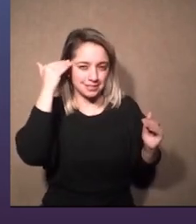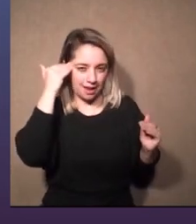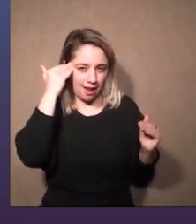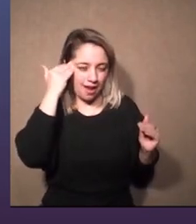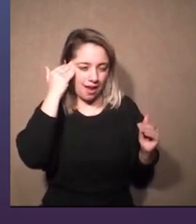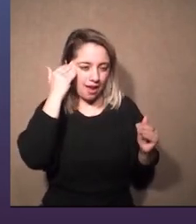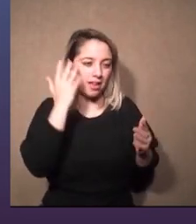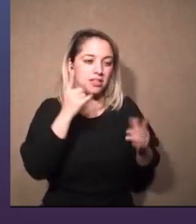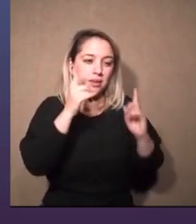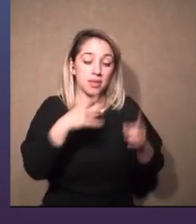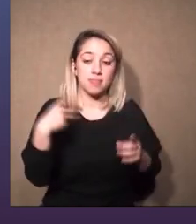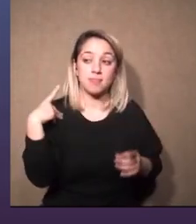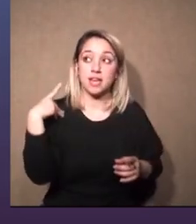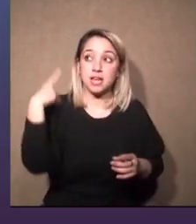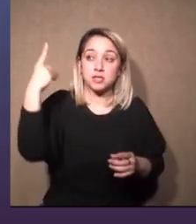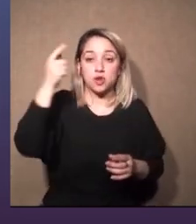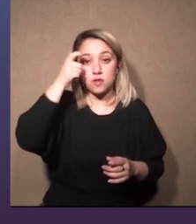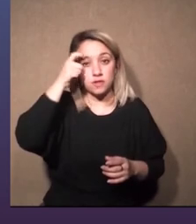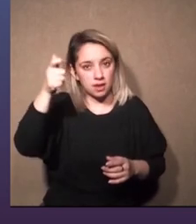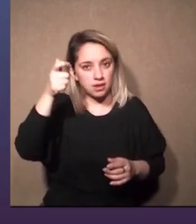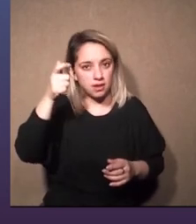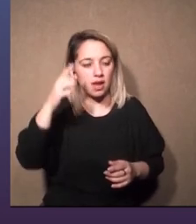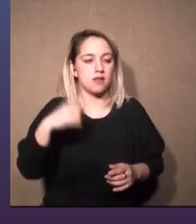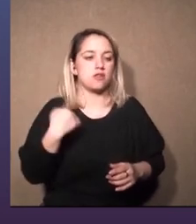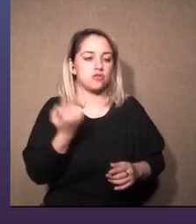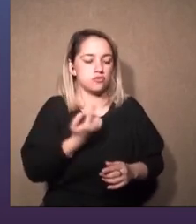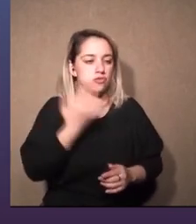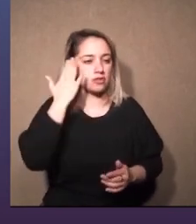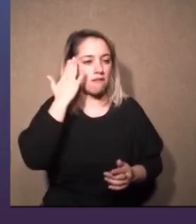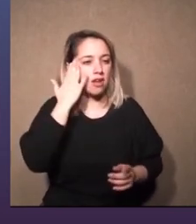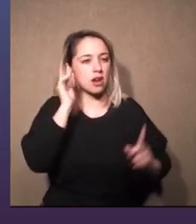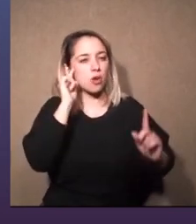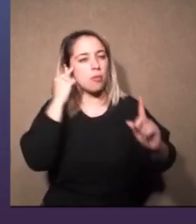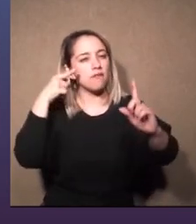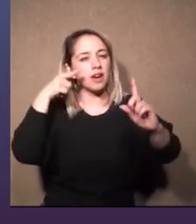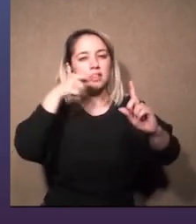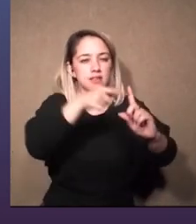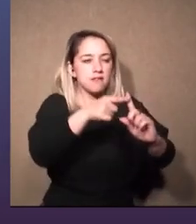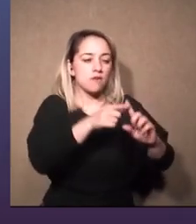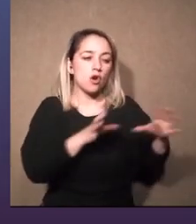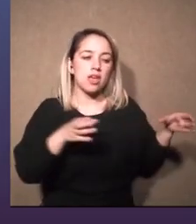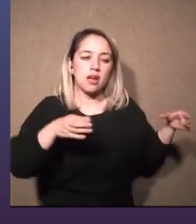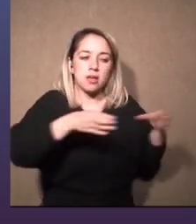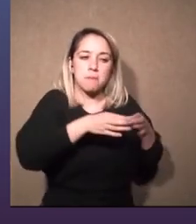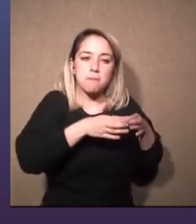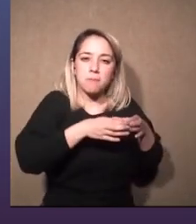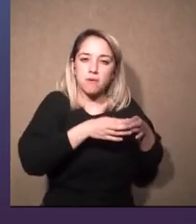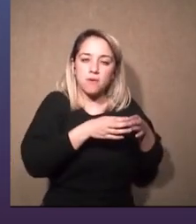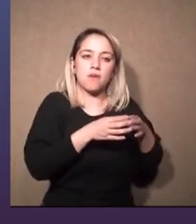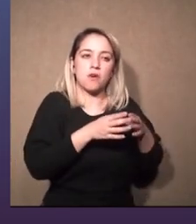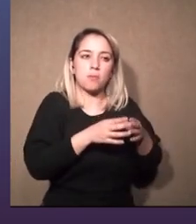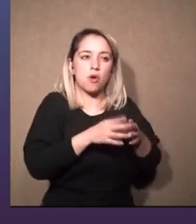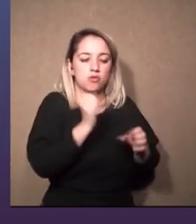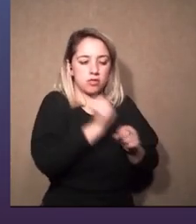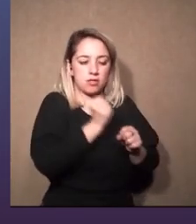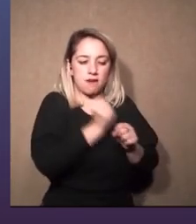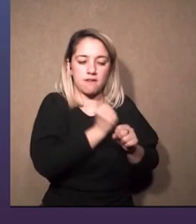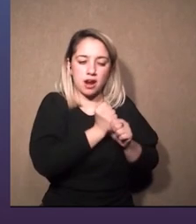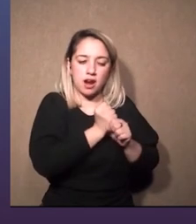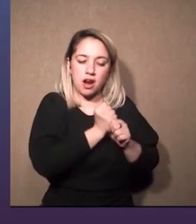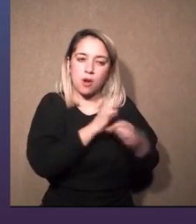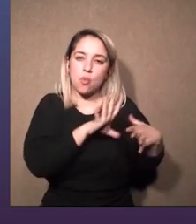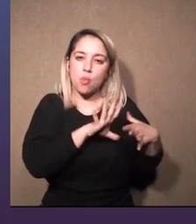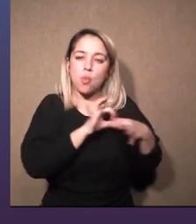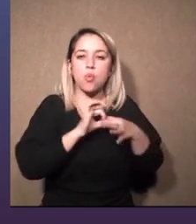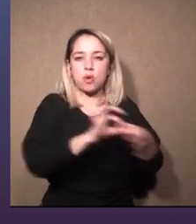la dirección técnica y hacia dónde nosotros tenemos que ir creo que eso es fundamental y creo que es como